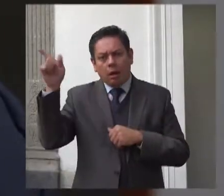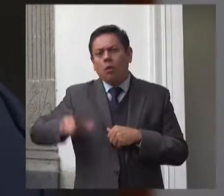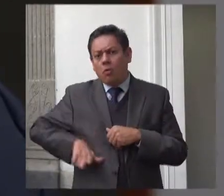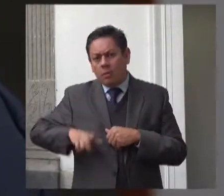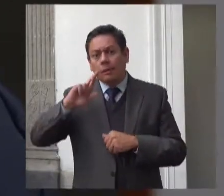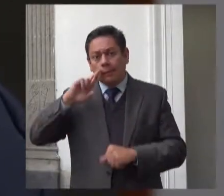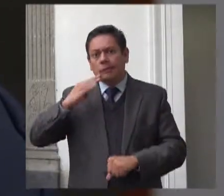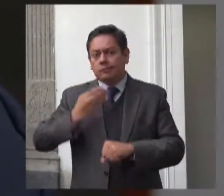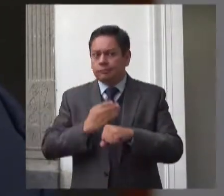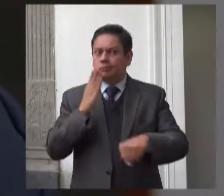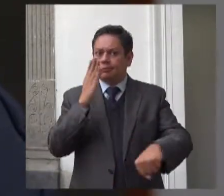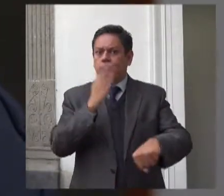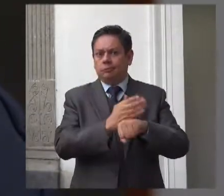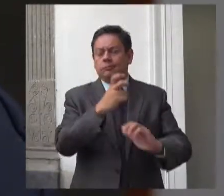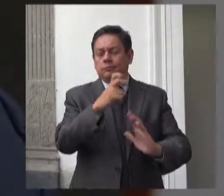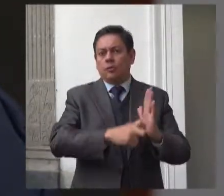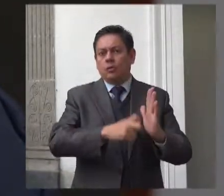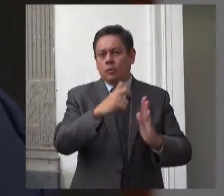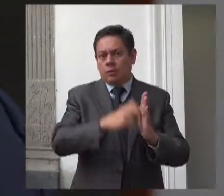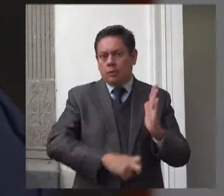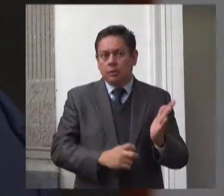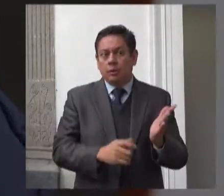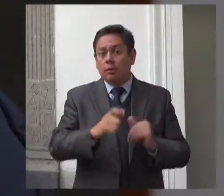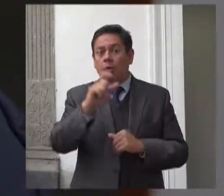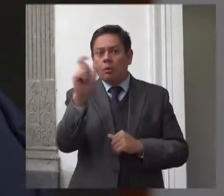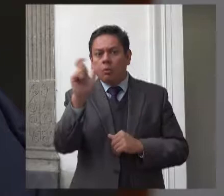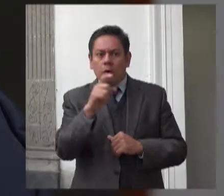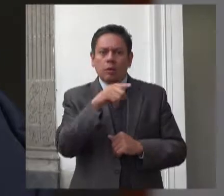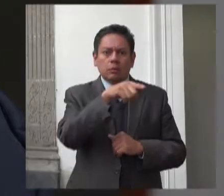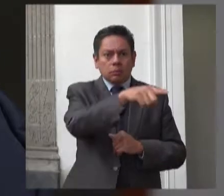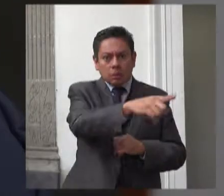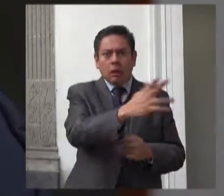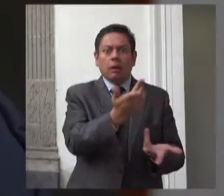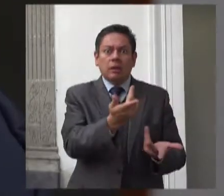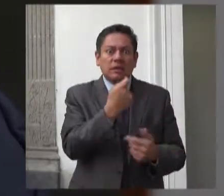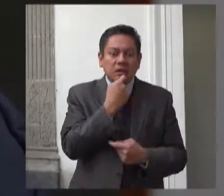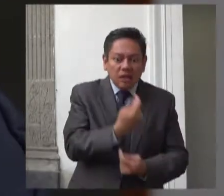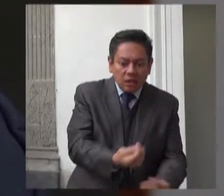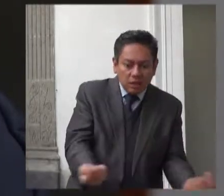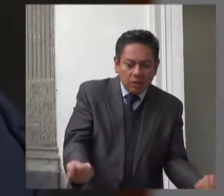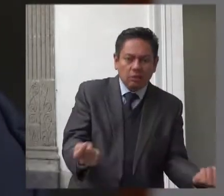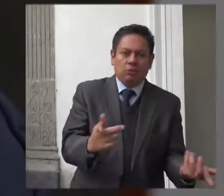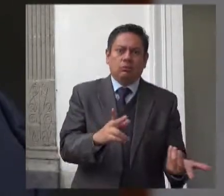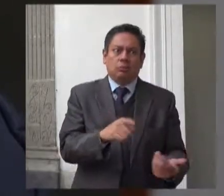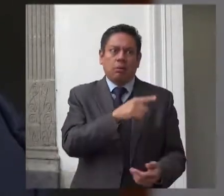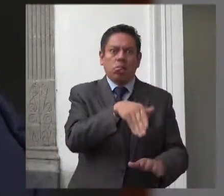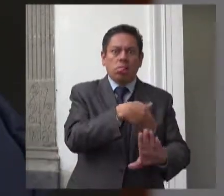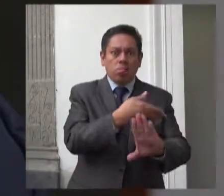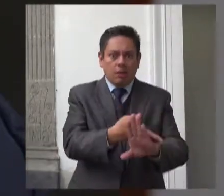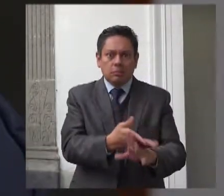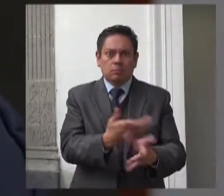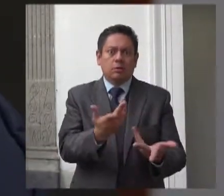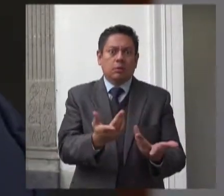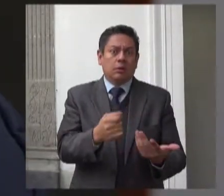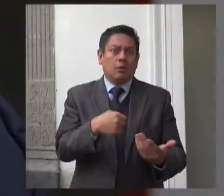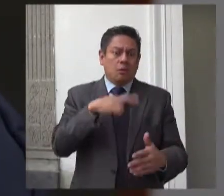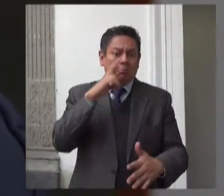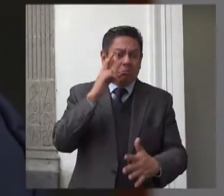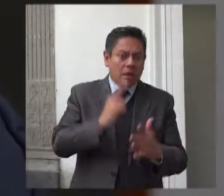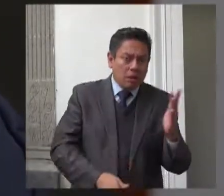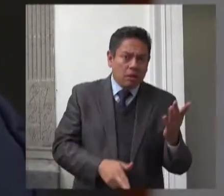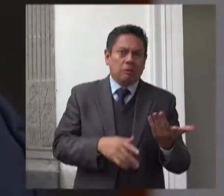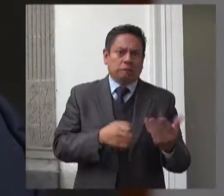Detrás de cualquier daño a la integridad, salud o vida de las niñas y niños en este tipo de servicios,